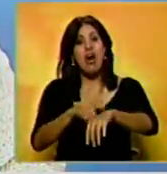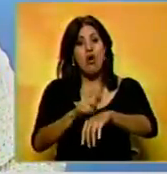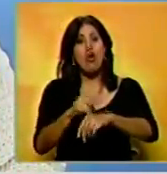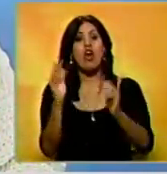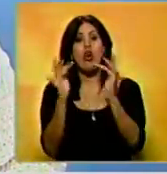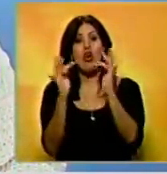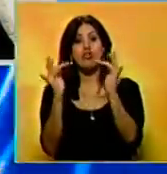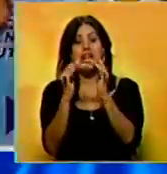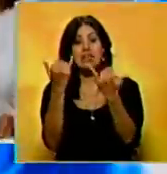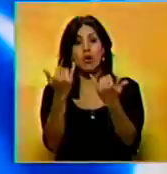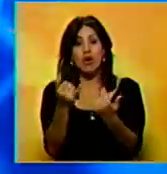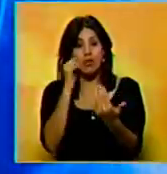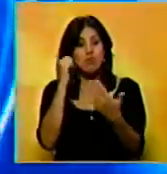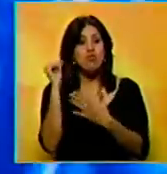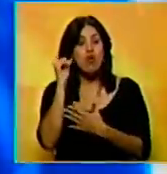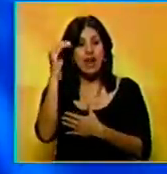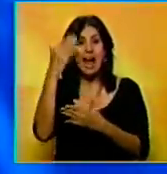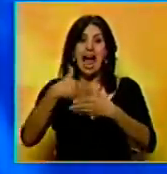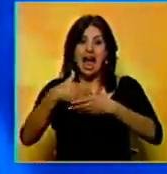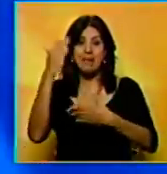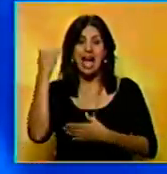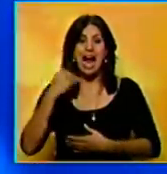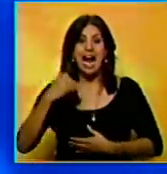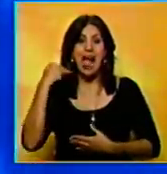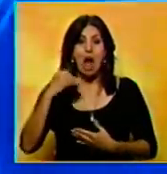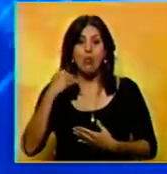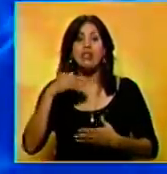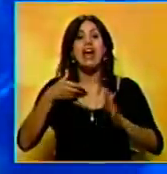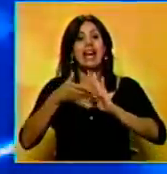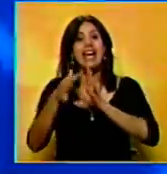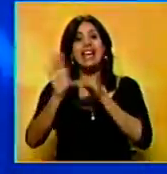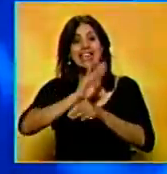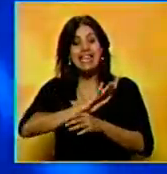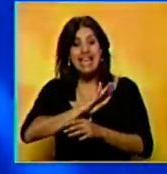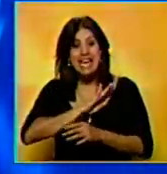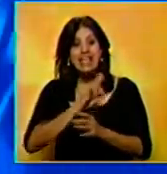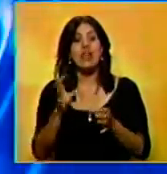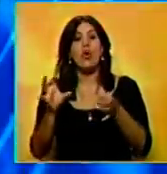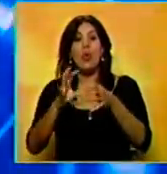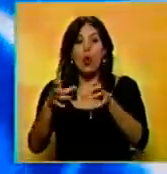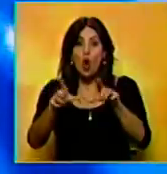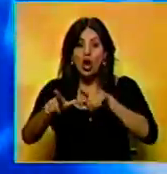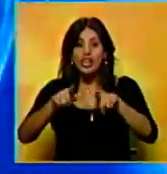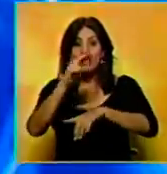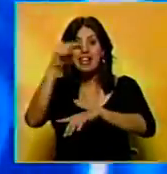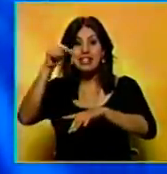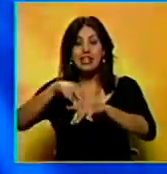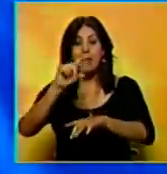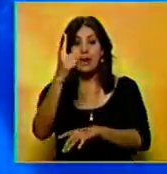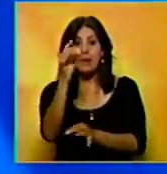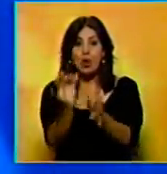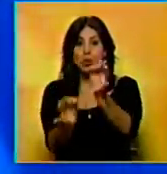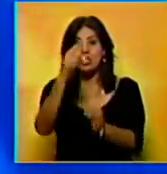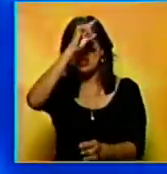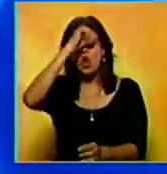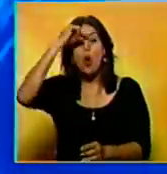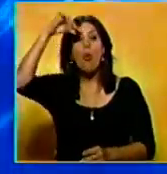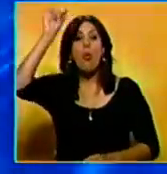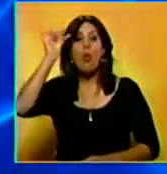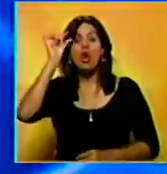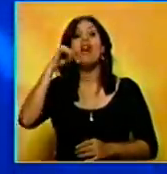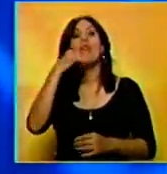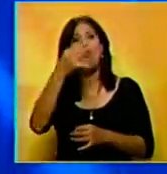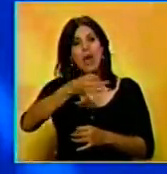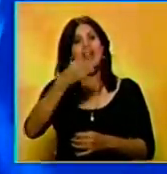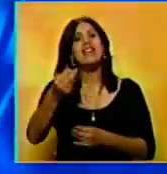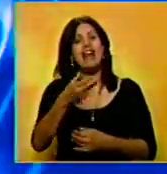establecer un contacto en vivo y directo con nuestra compañera Claudia Andrade. Ella se encuentra con el Coordinador Nacional de Primero Justicia, Julio Borges. Muy buenas